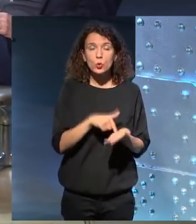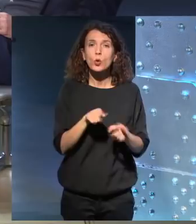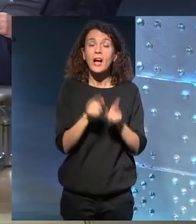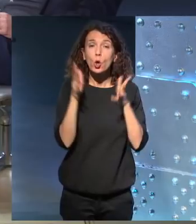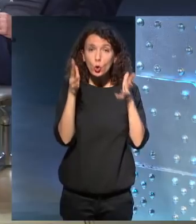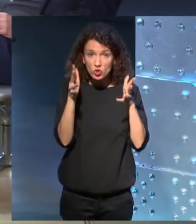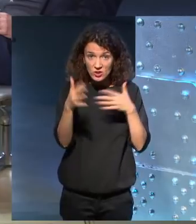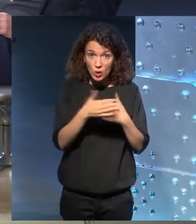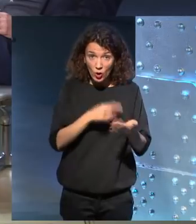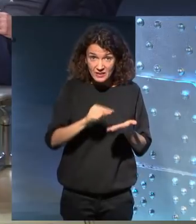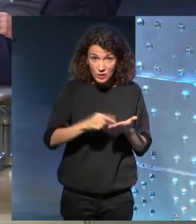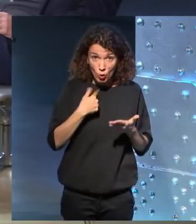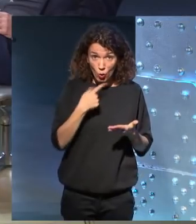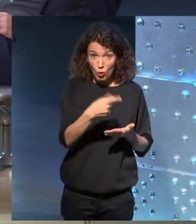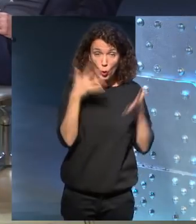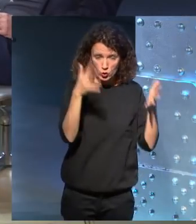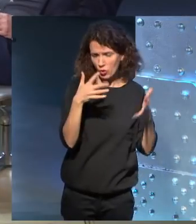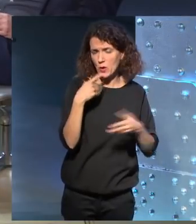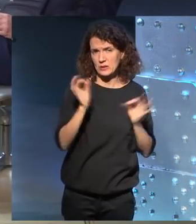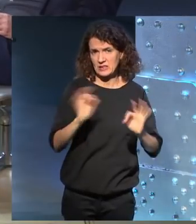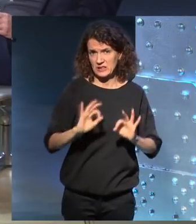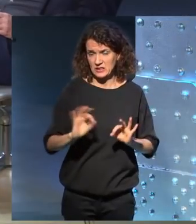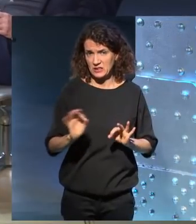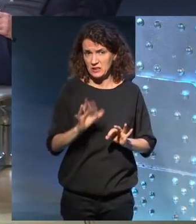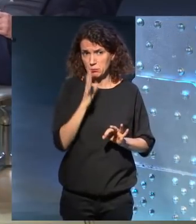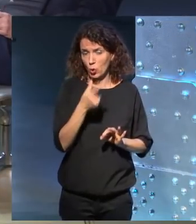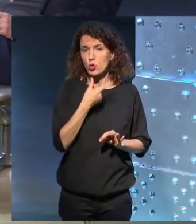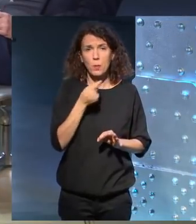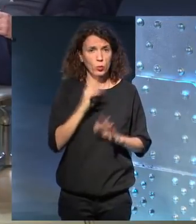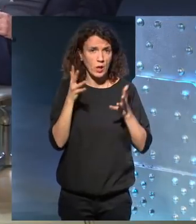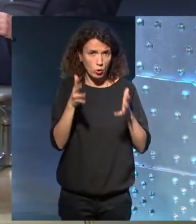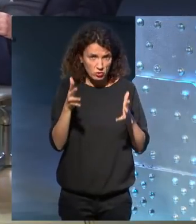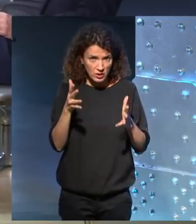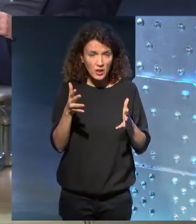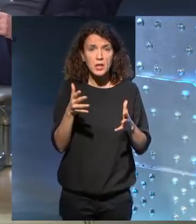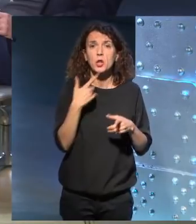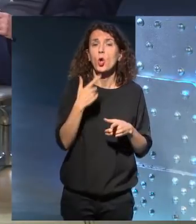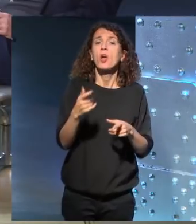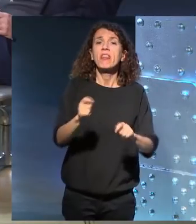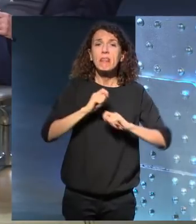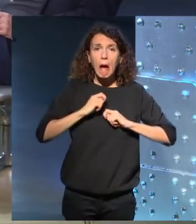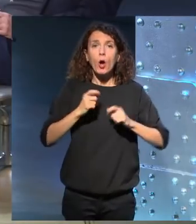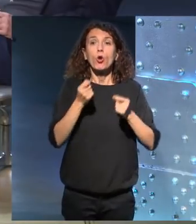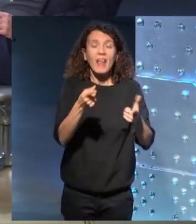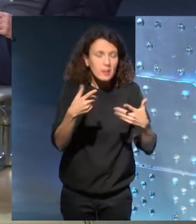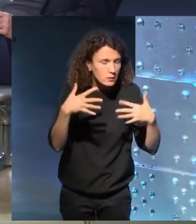consejo a un escritor, que no lo hago porque no me gustan los consejos, ni dados, ni recibidos,